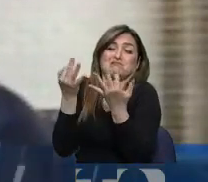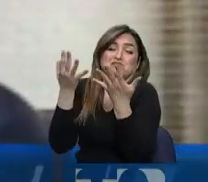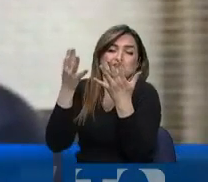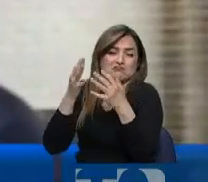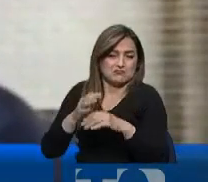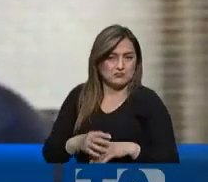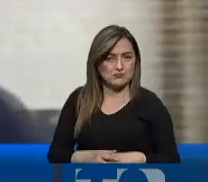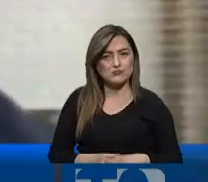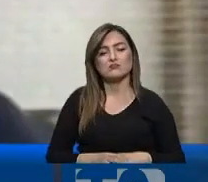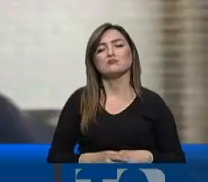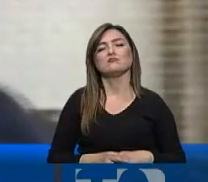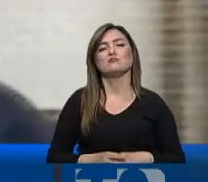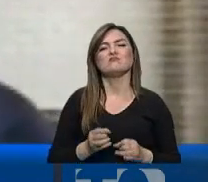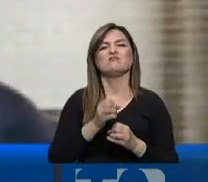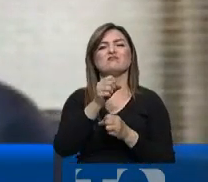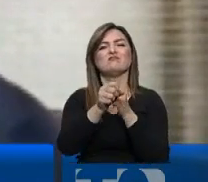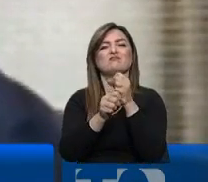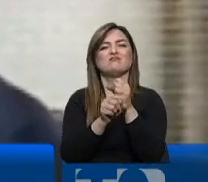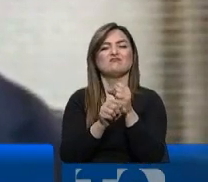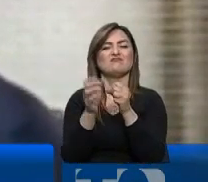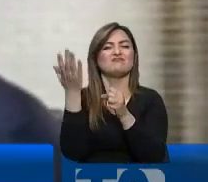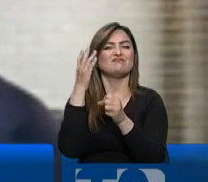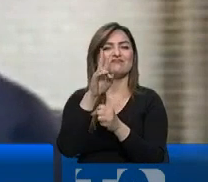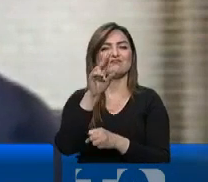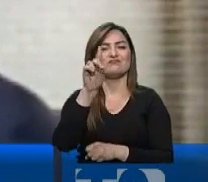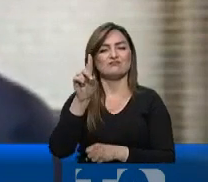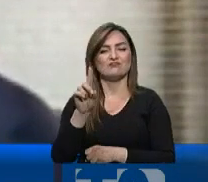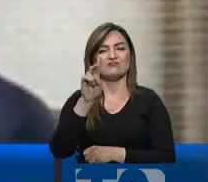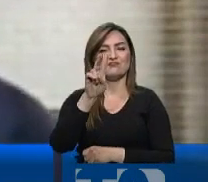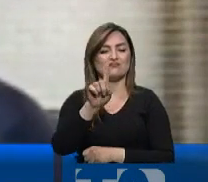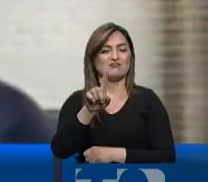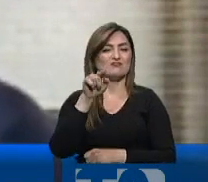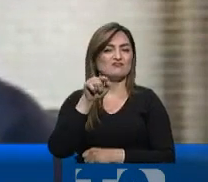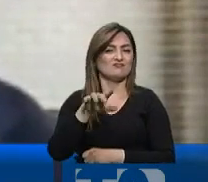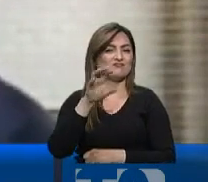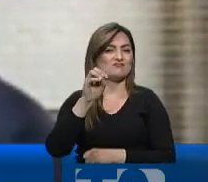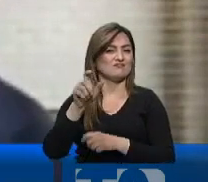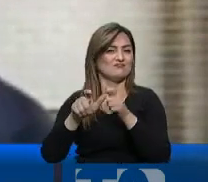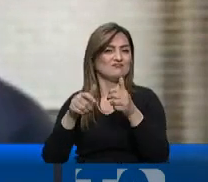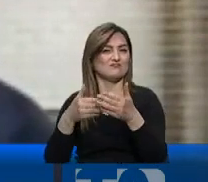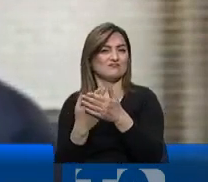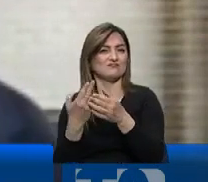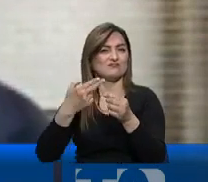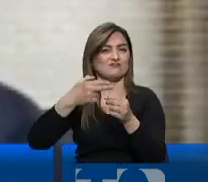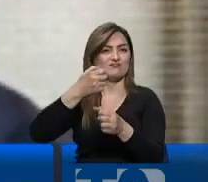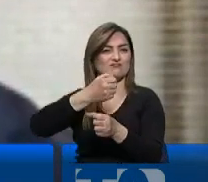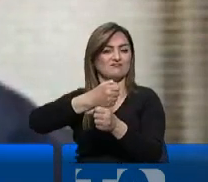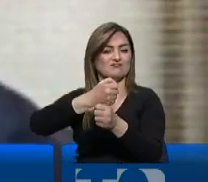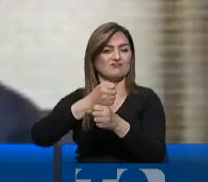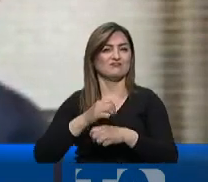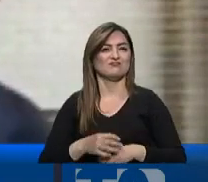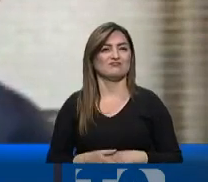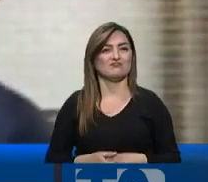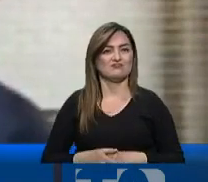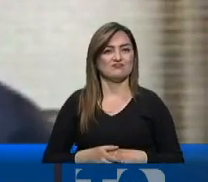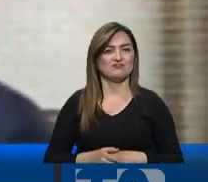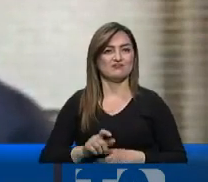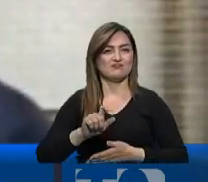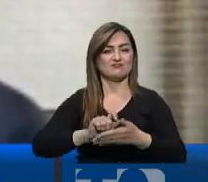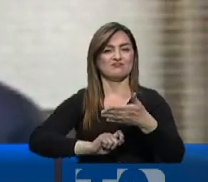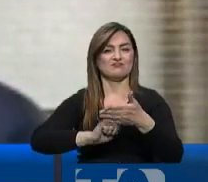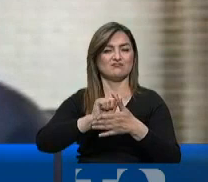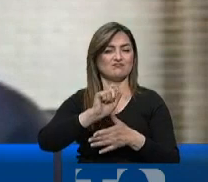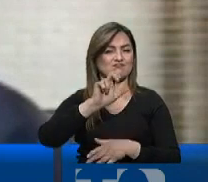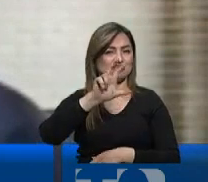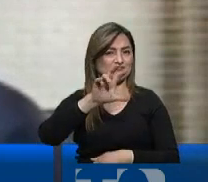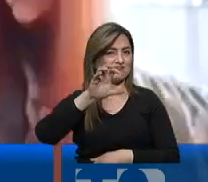vincularon un aproximado de 1.500 personas como nuevas a nuestra bolsa de empleo y llegaron a ser contratadas